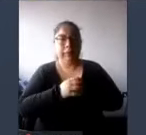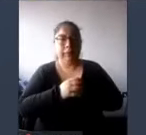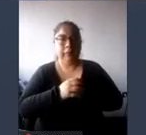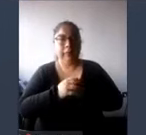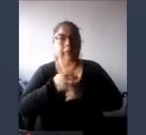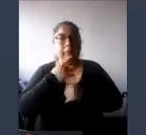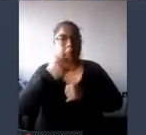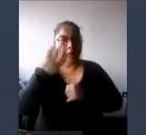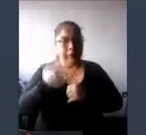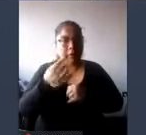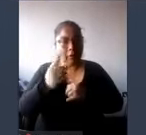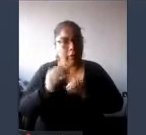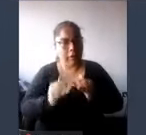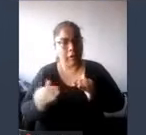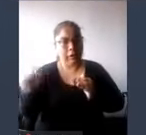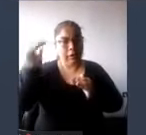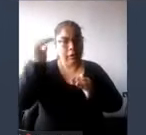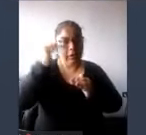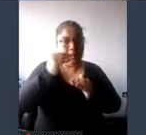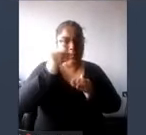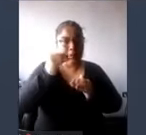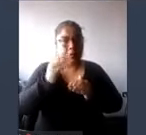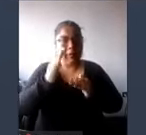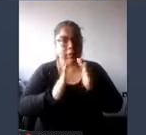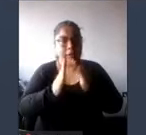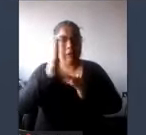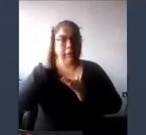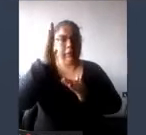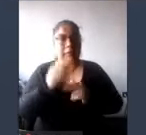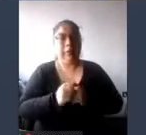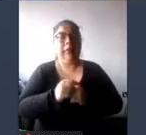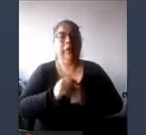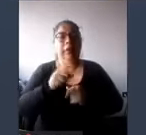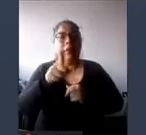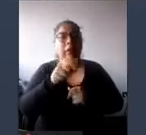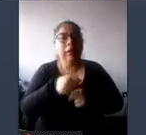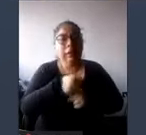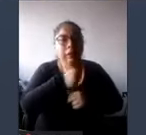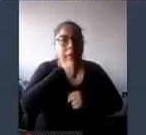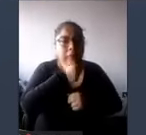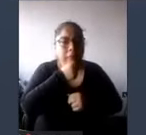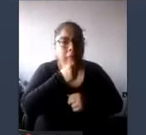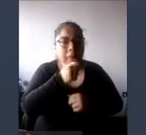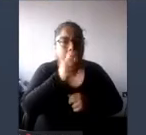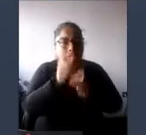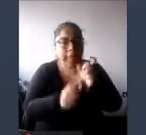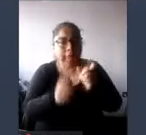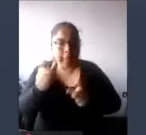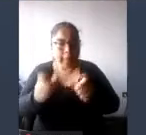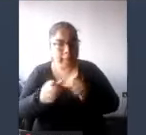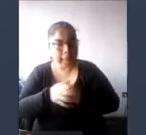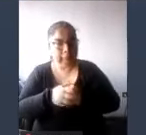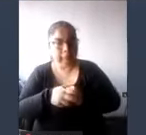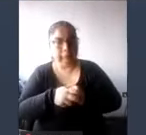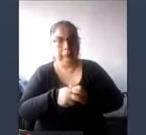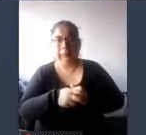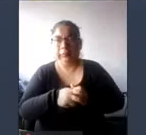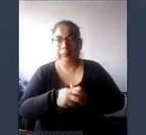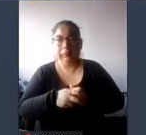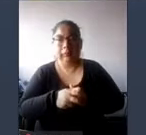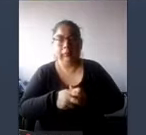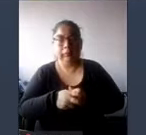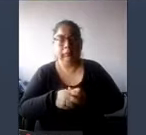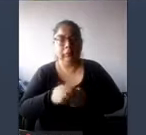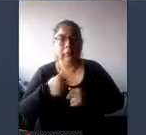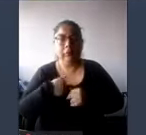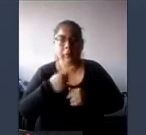aumenta conforme al crecimiento demográfico y al envejecimiento poblacional y yo